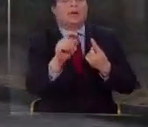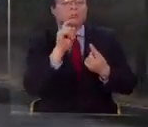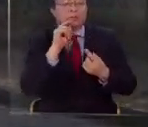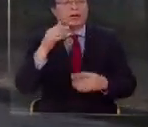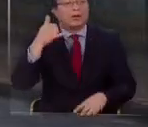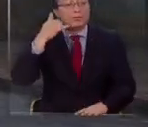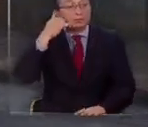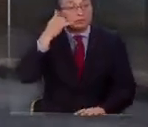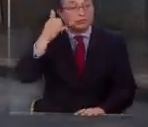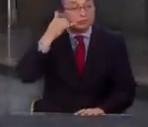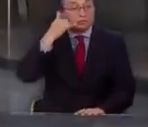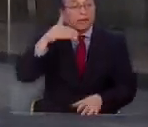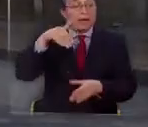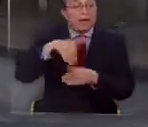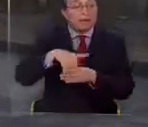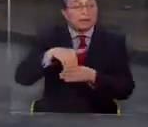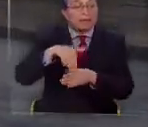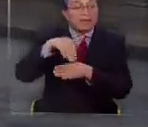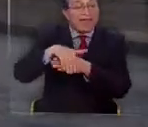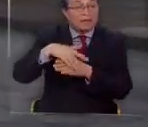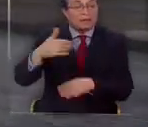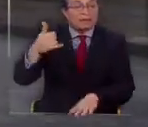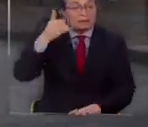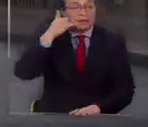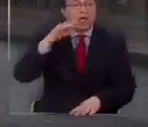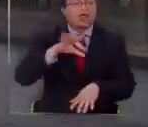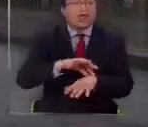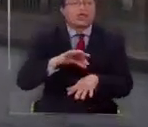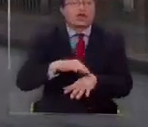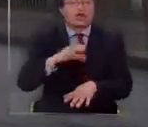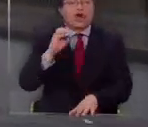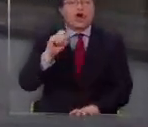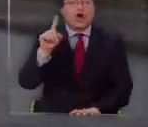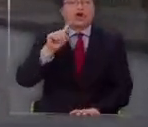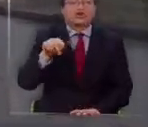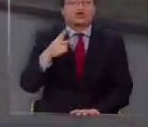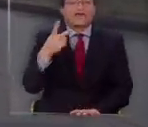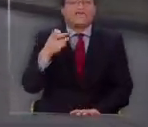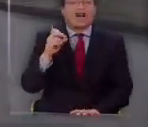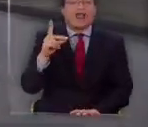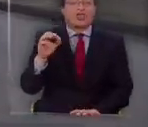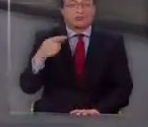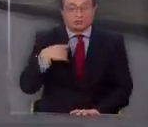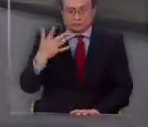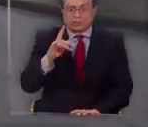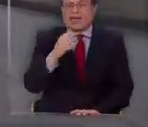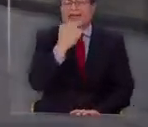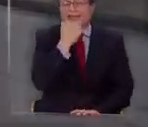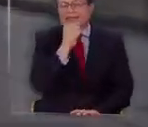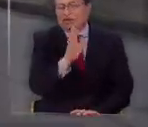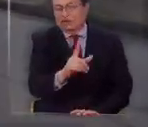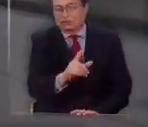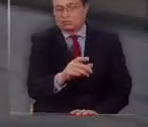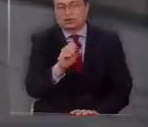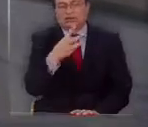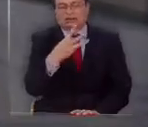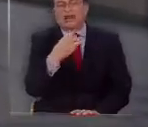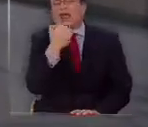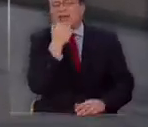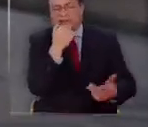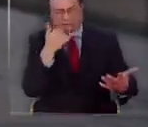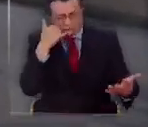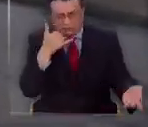tarde comienzan a llamar a preguntando a mi teléfono por el doctor Osvaldo Albán. Ya la primera de equivocado, la segunda equivocado, la tercera